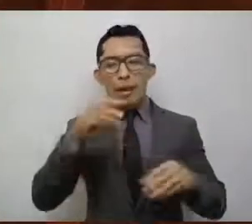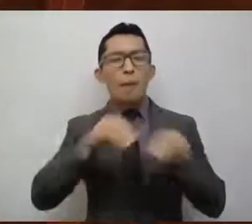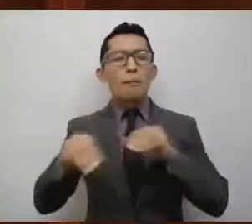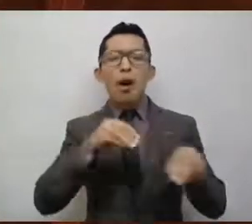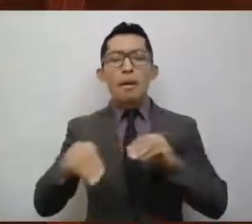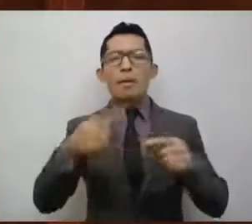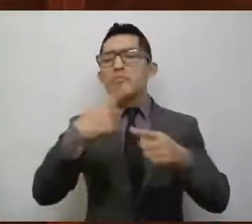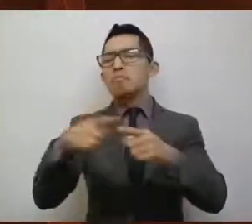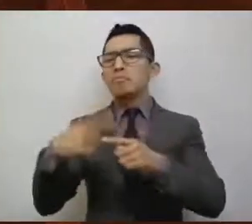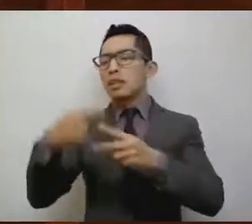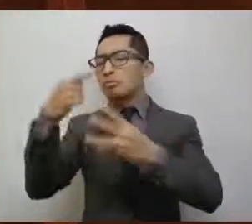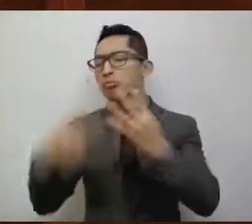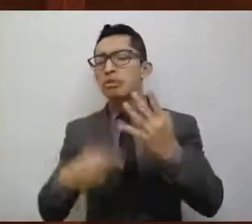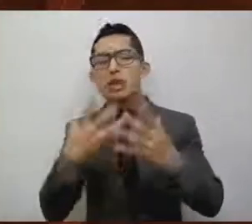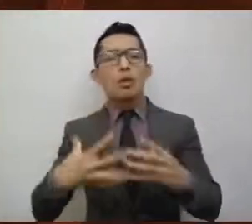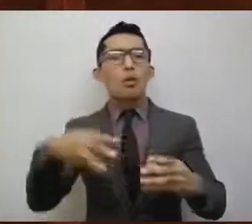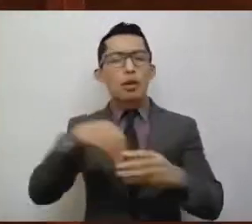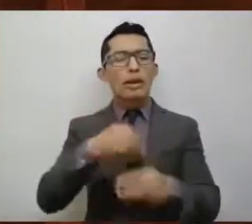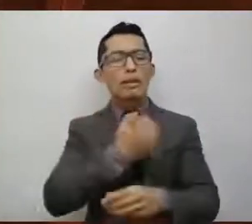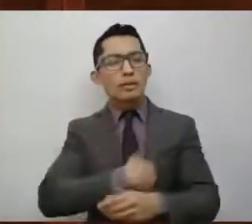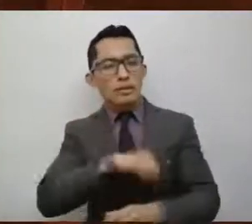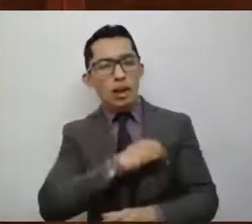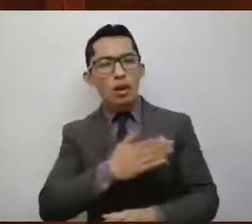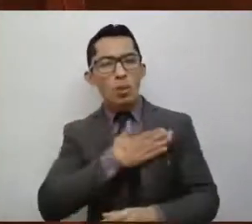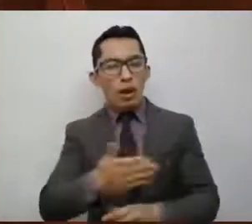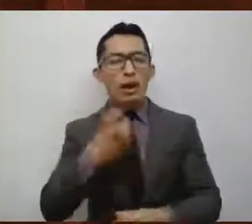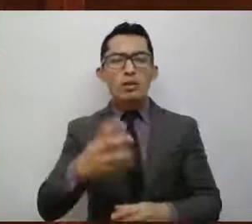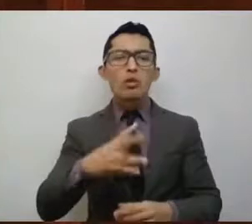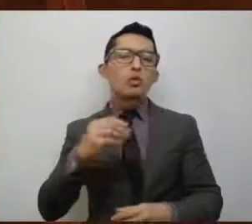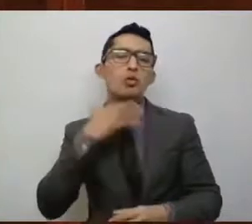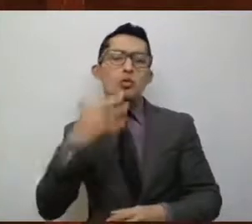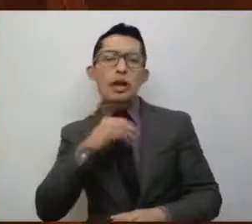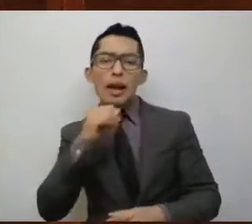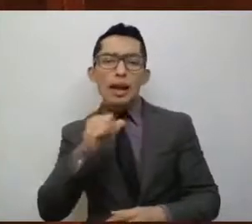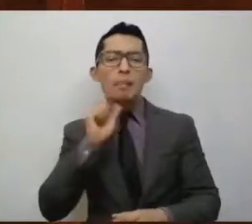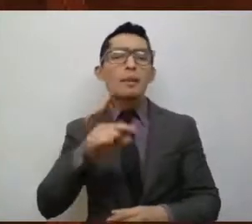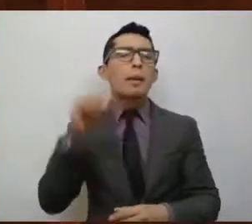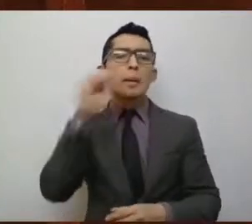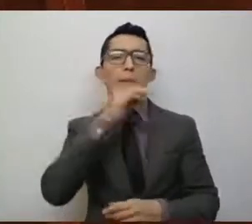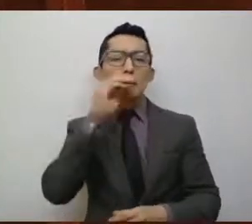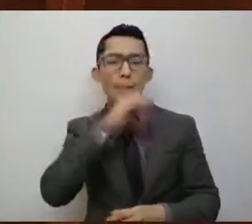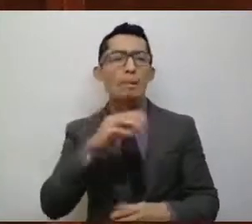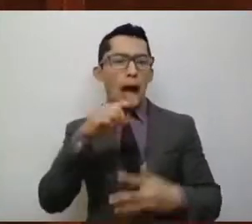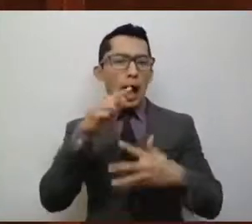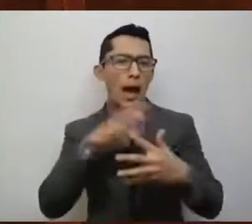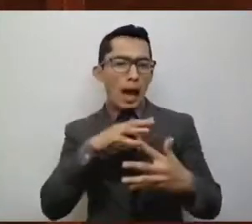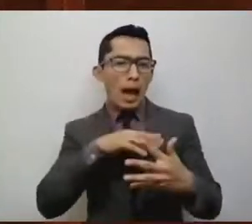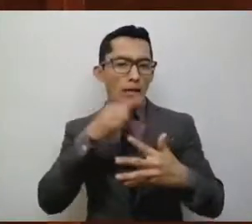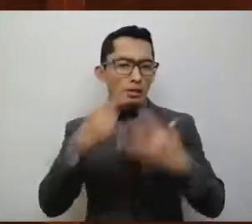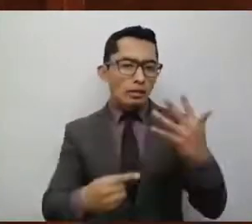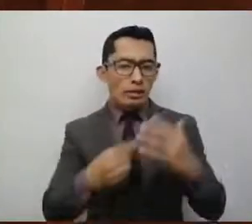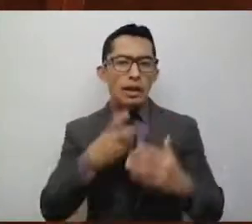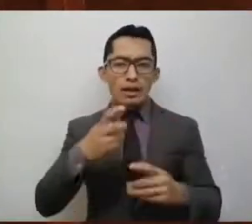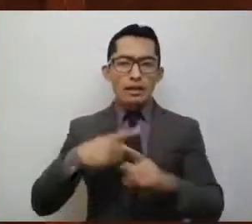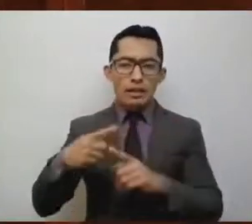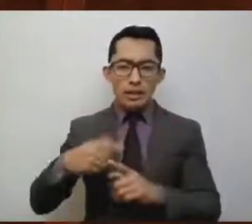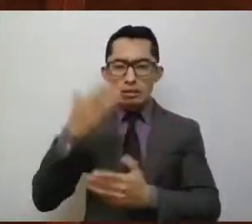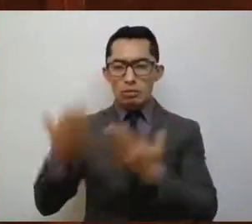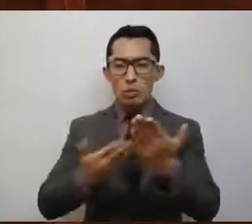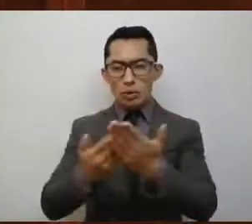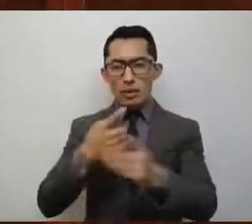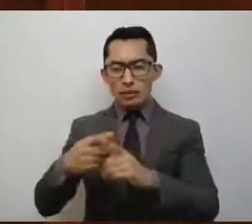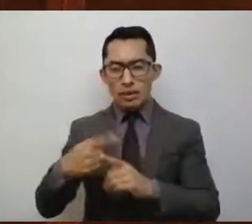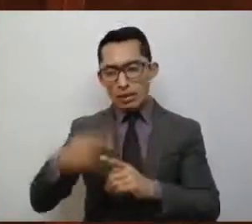incluyente, saludable, no contaminante y gratuita. El establecimiento de las prorrogativas para contar con la